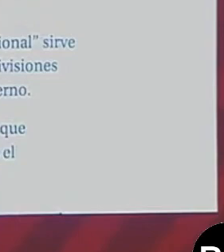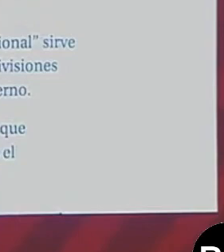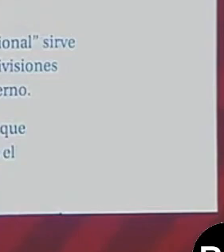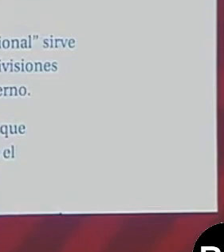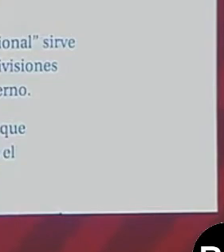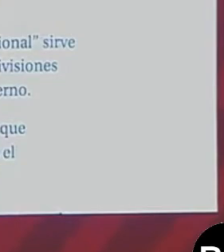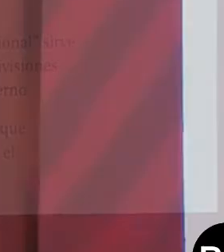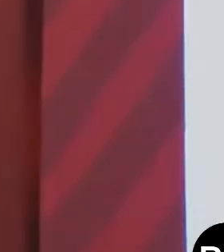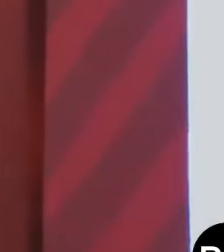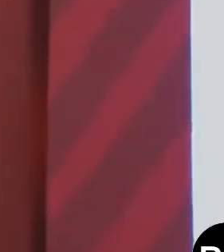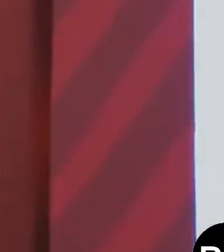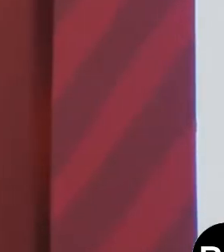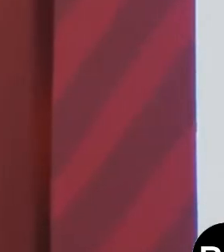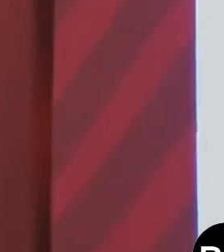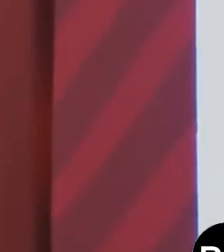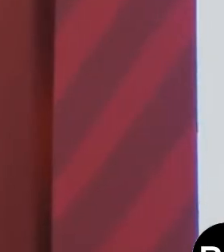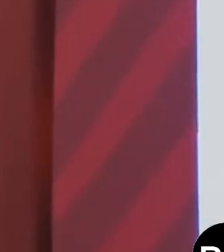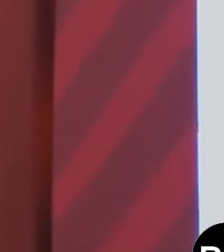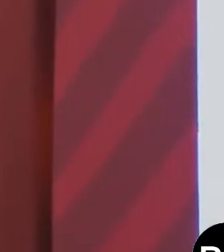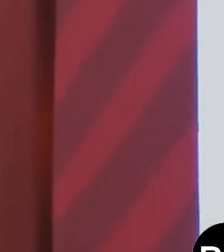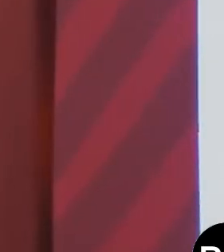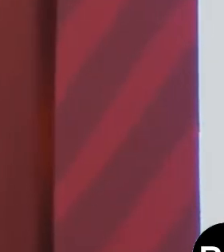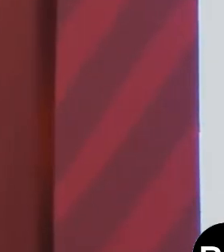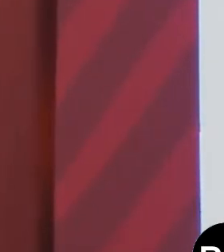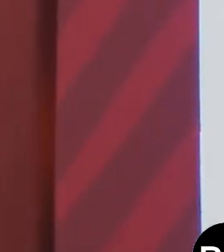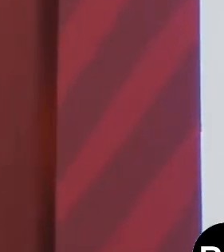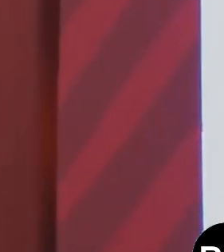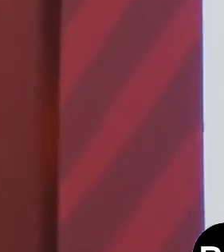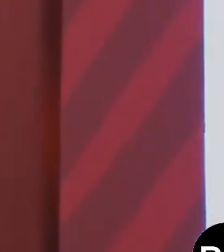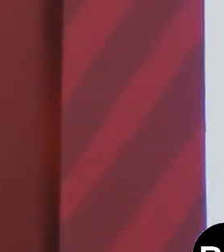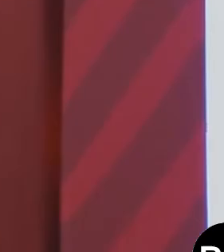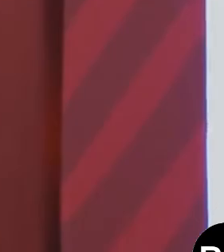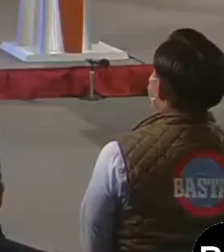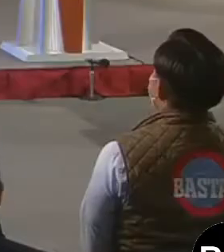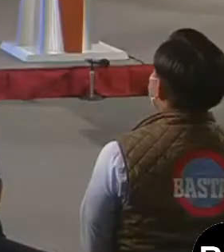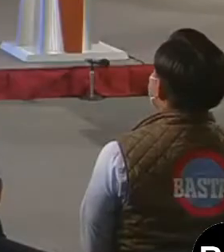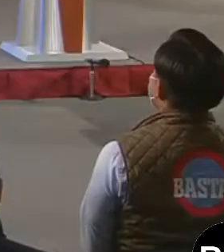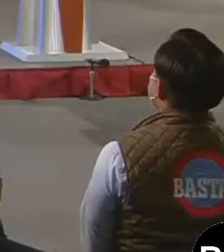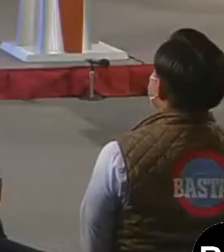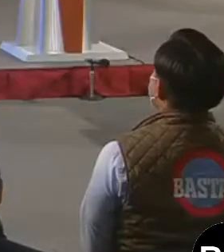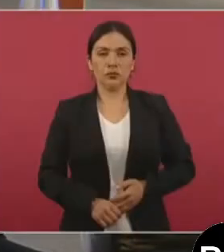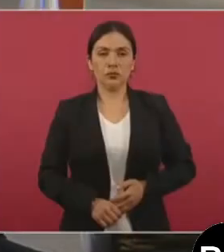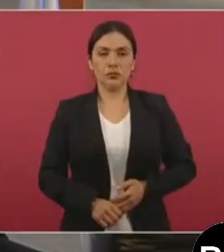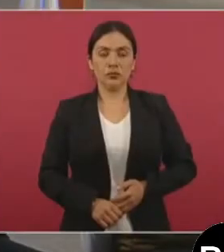trascendente por lo que resta del actual gobierno.